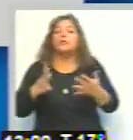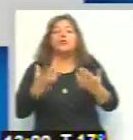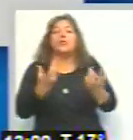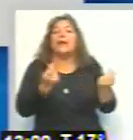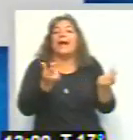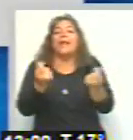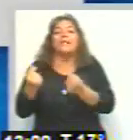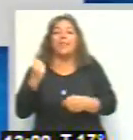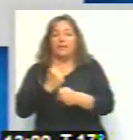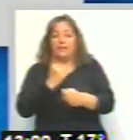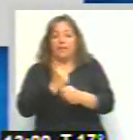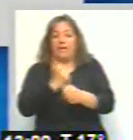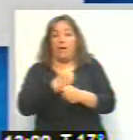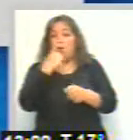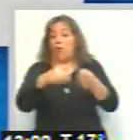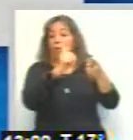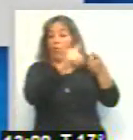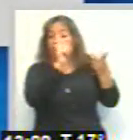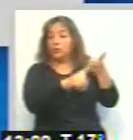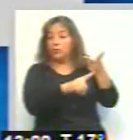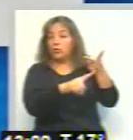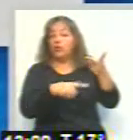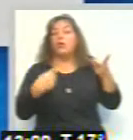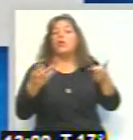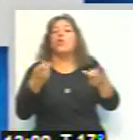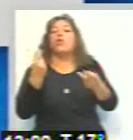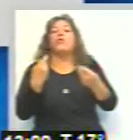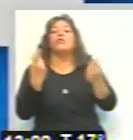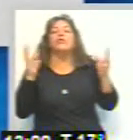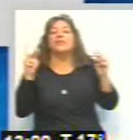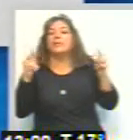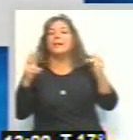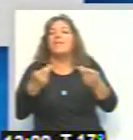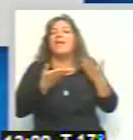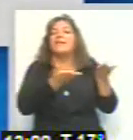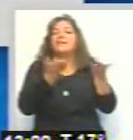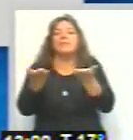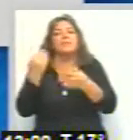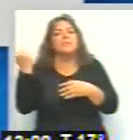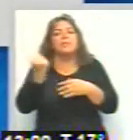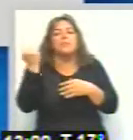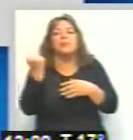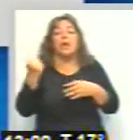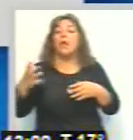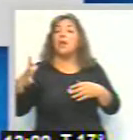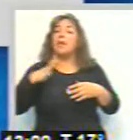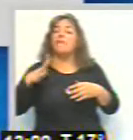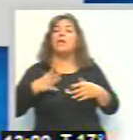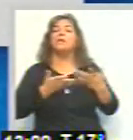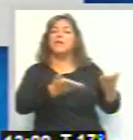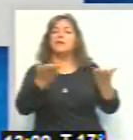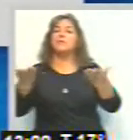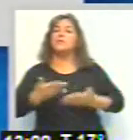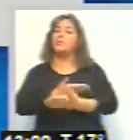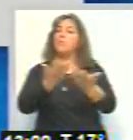trabajo. Otro de los puntos está vinculado también al tema de los servicios elementales. y a la falta de servicios públicos.